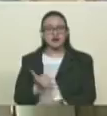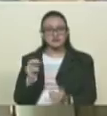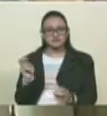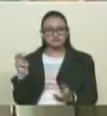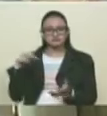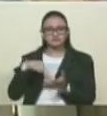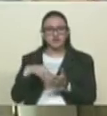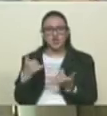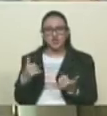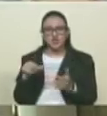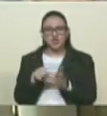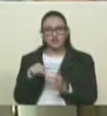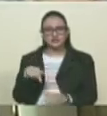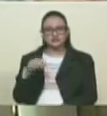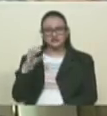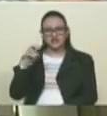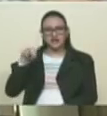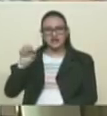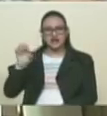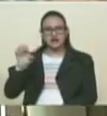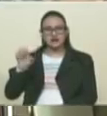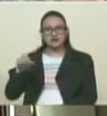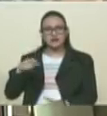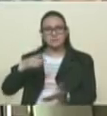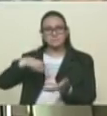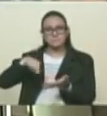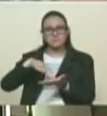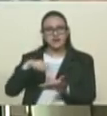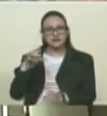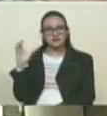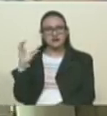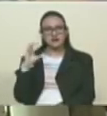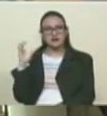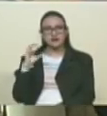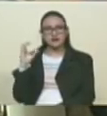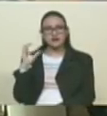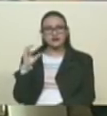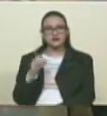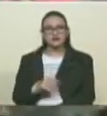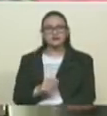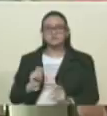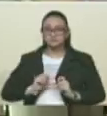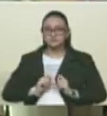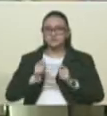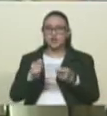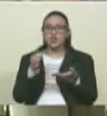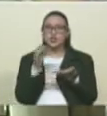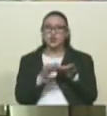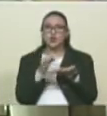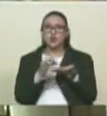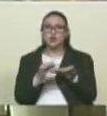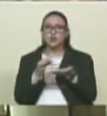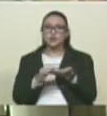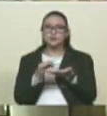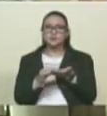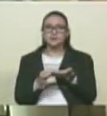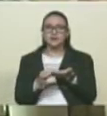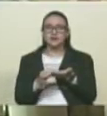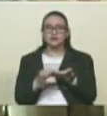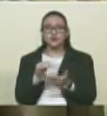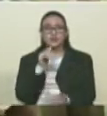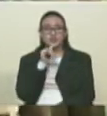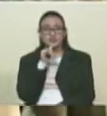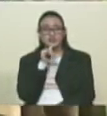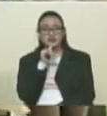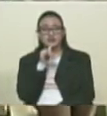del Consejo Nacional Electoral en Plaza Caracas para consignar un documento, una denuncia